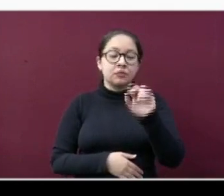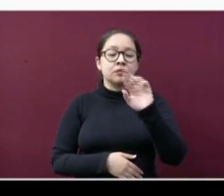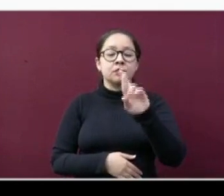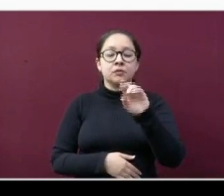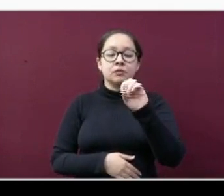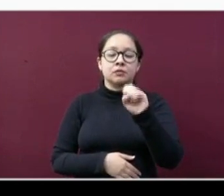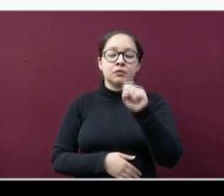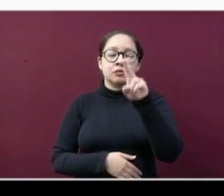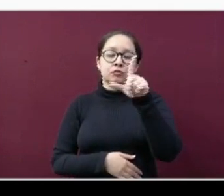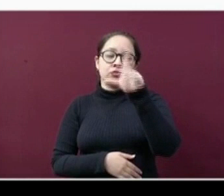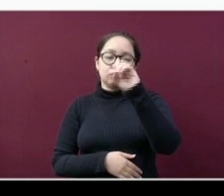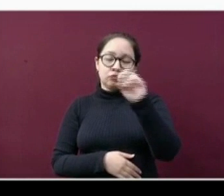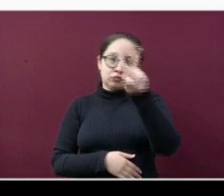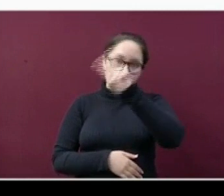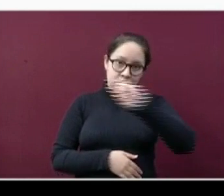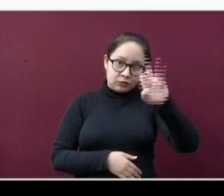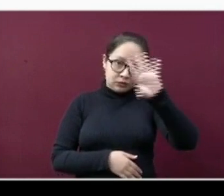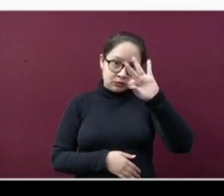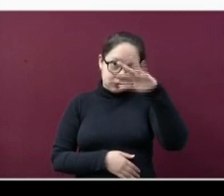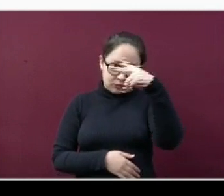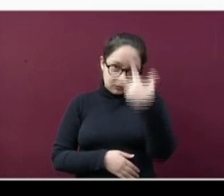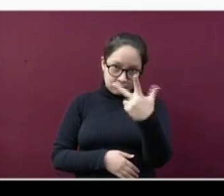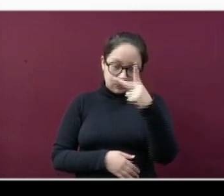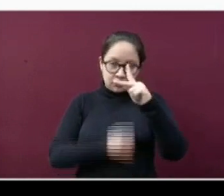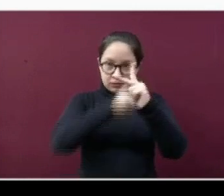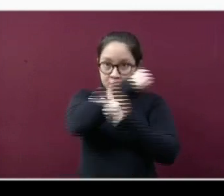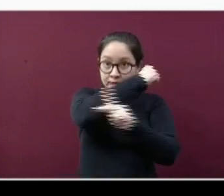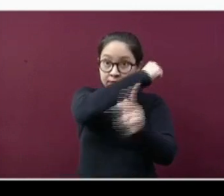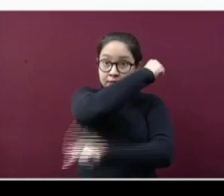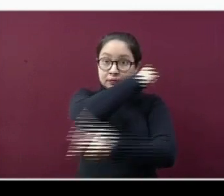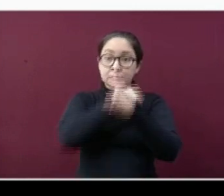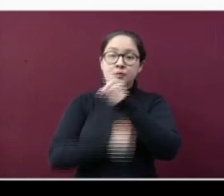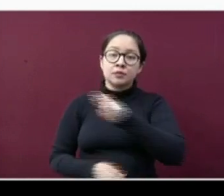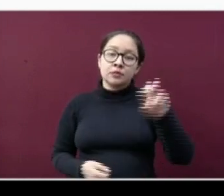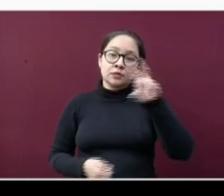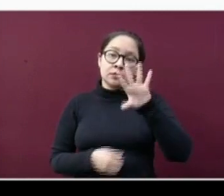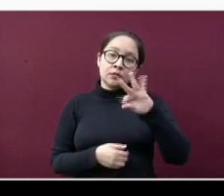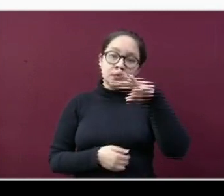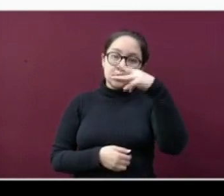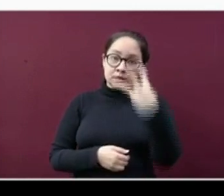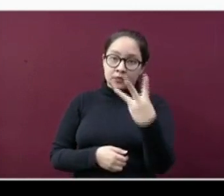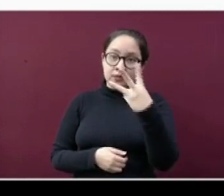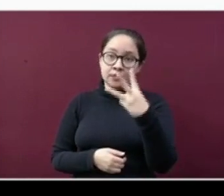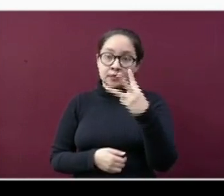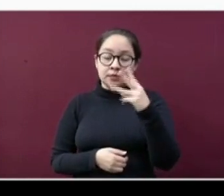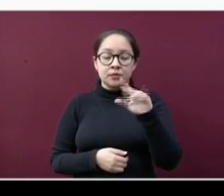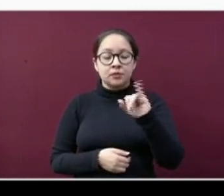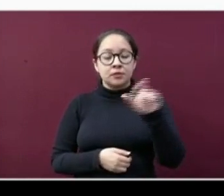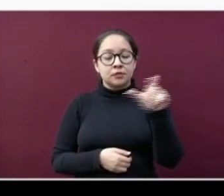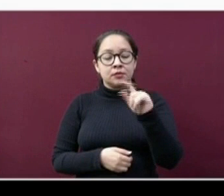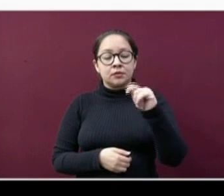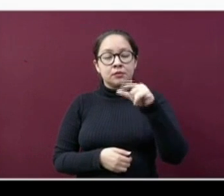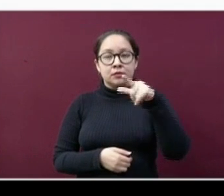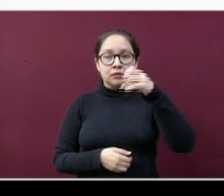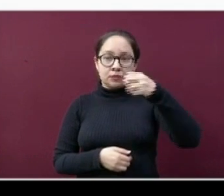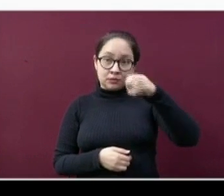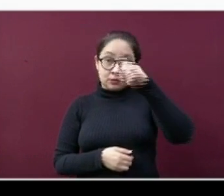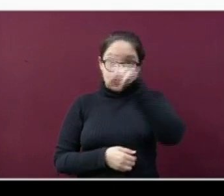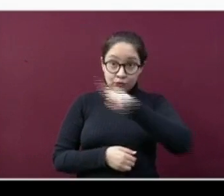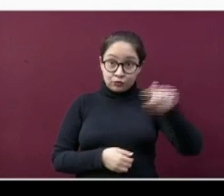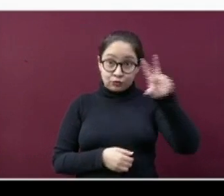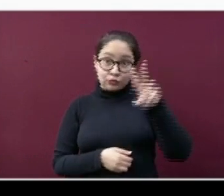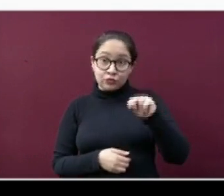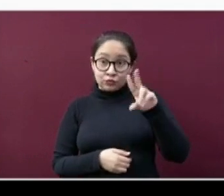Galván 248, Perote 243, Izhuatlancillo 180,